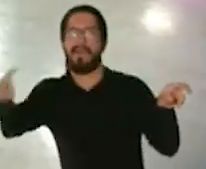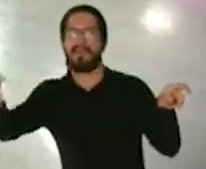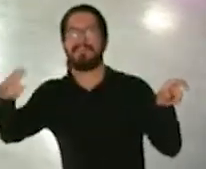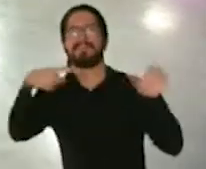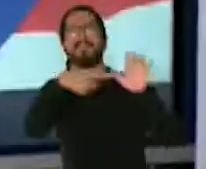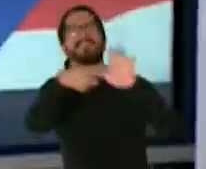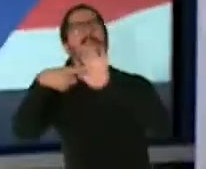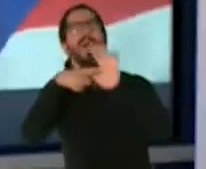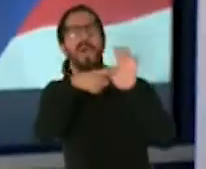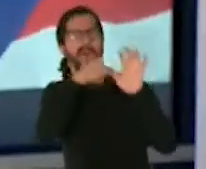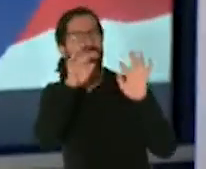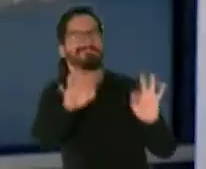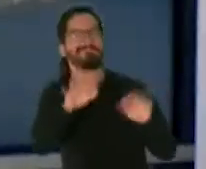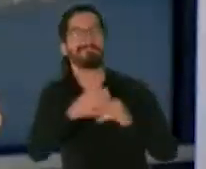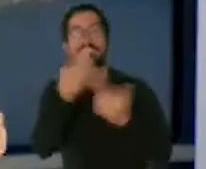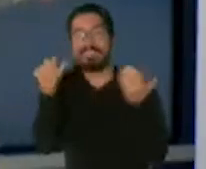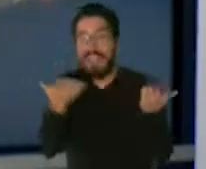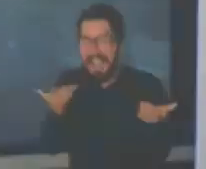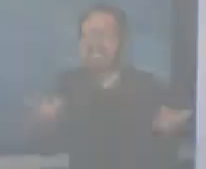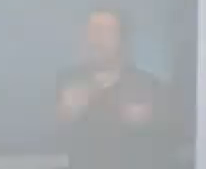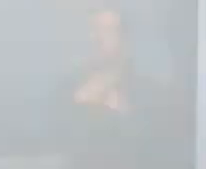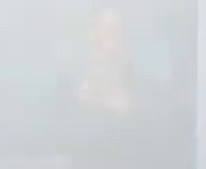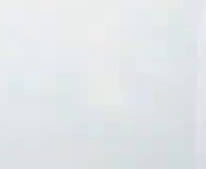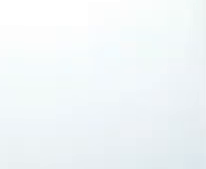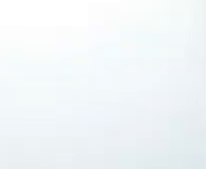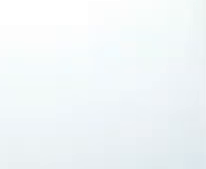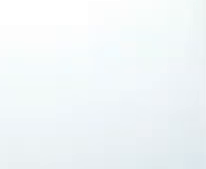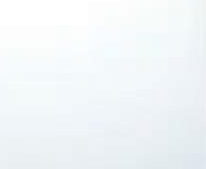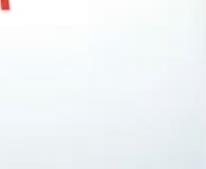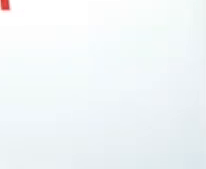o ex secretarios de salud para hacer lo mismo gracias secretario